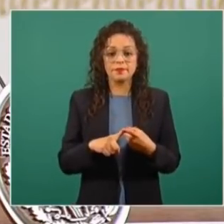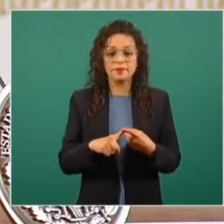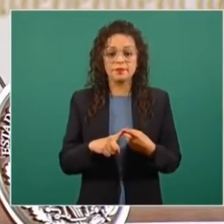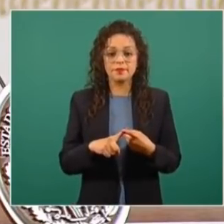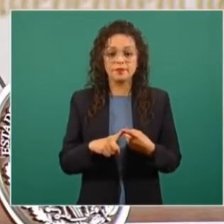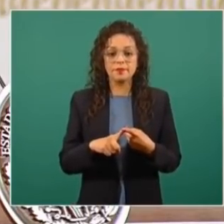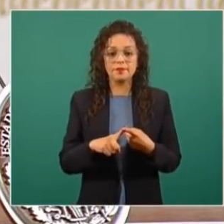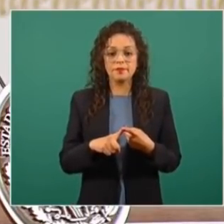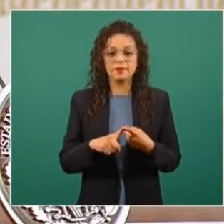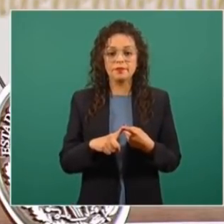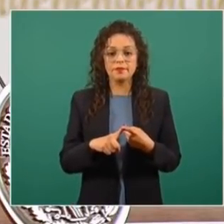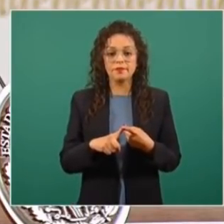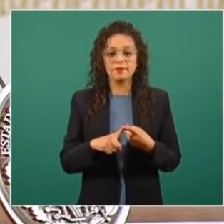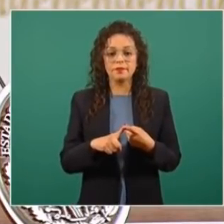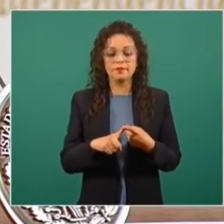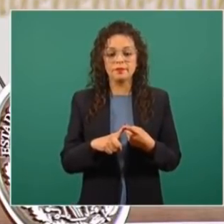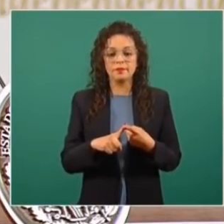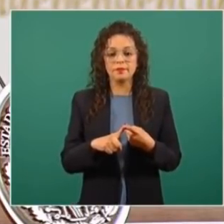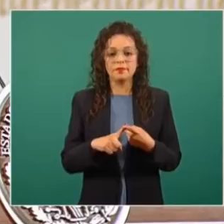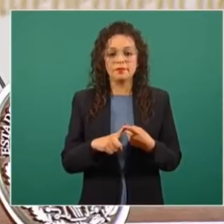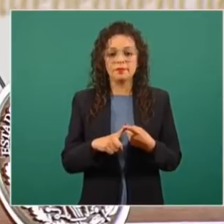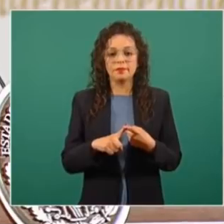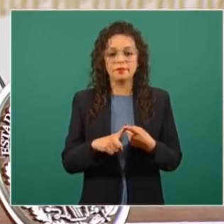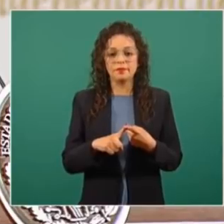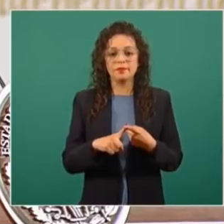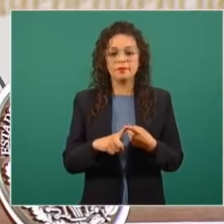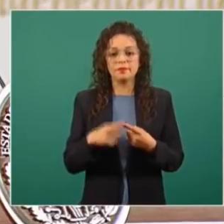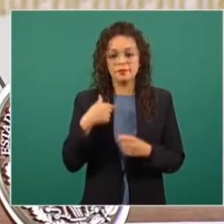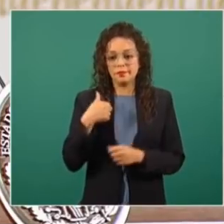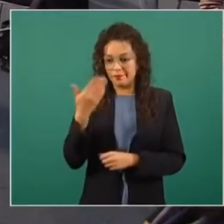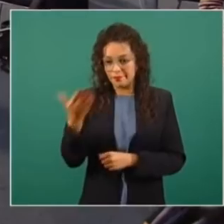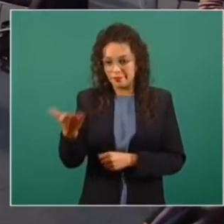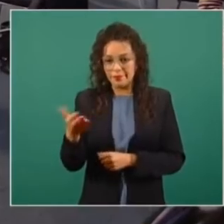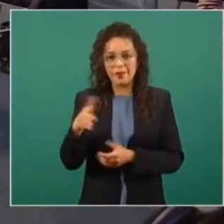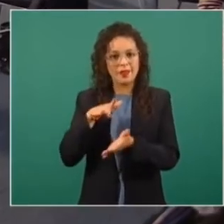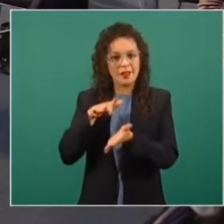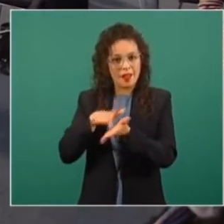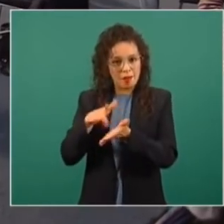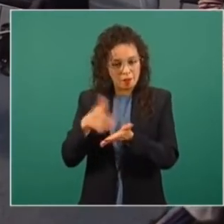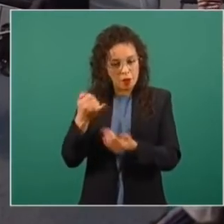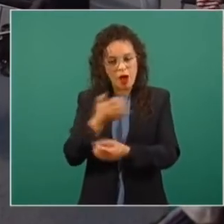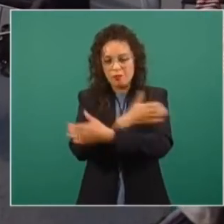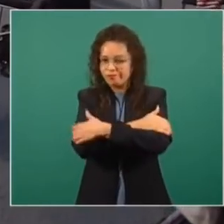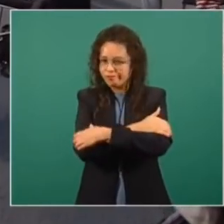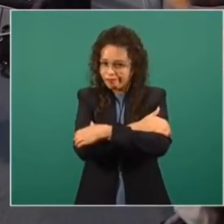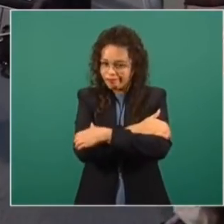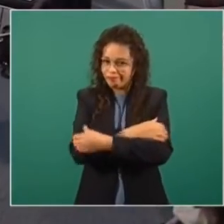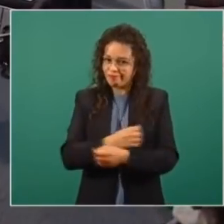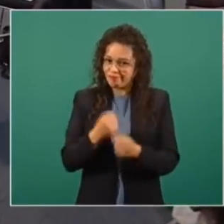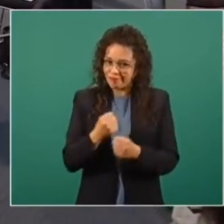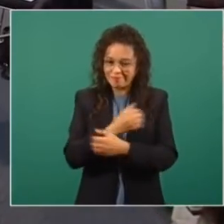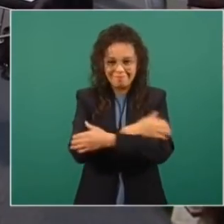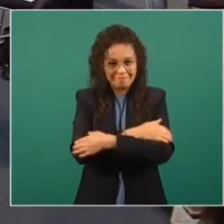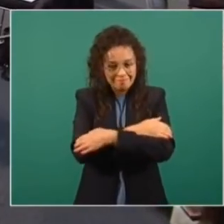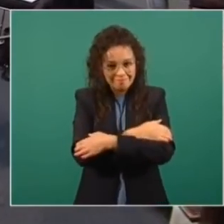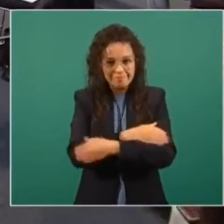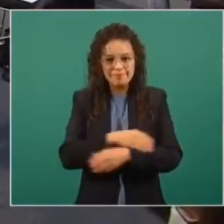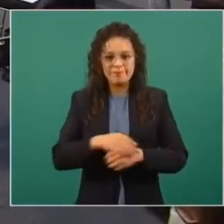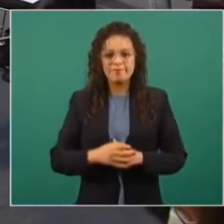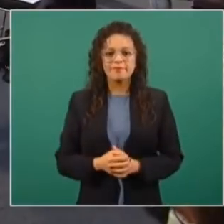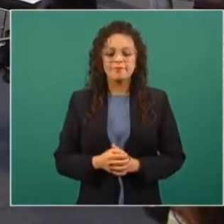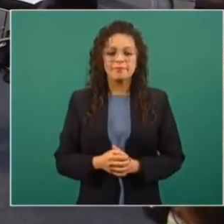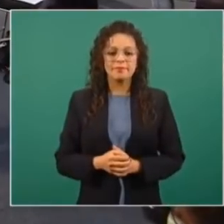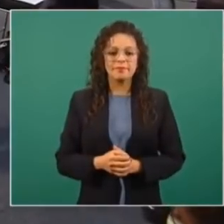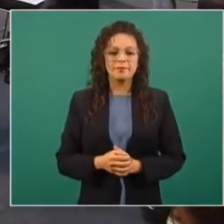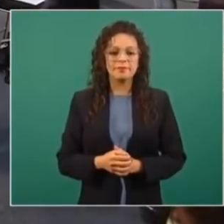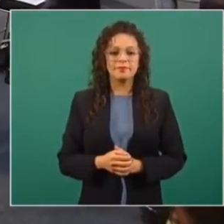abrazo, te apoyo en lo